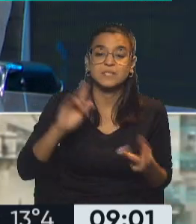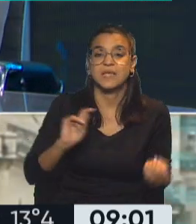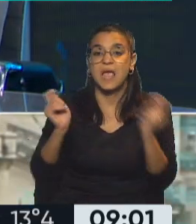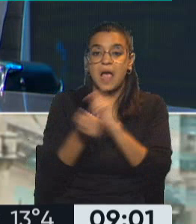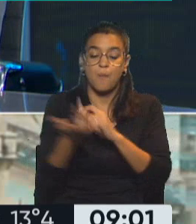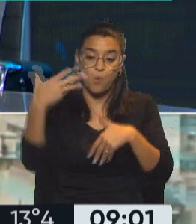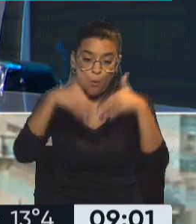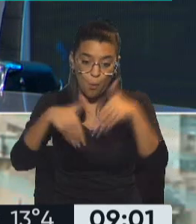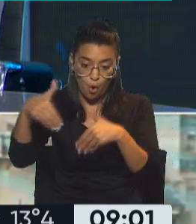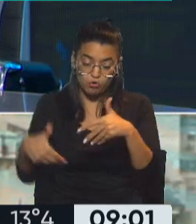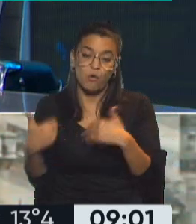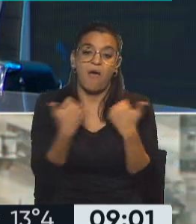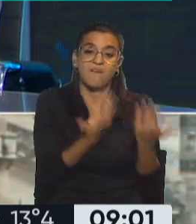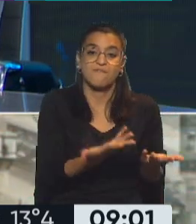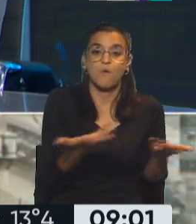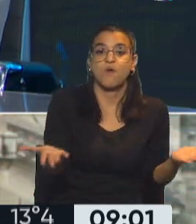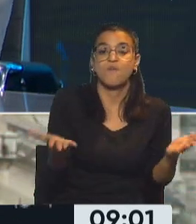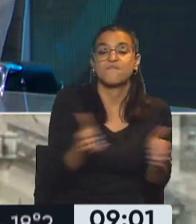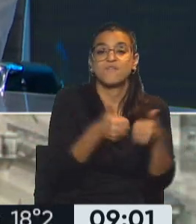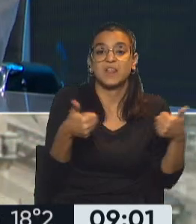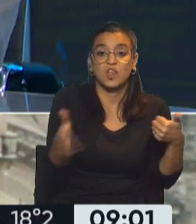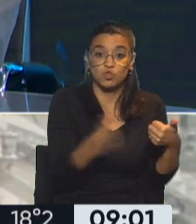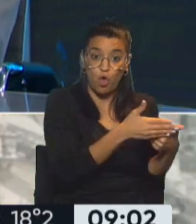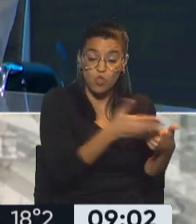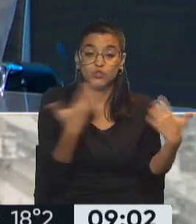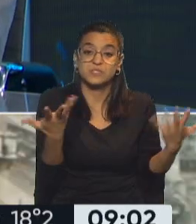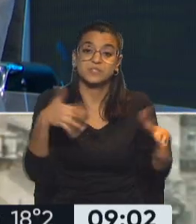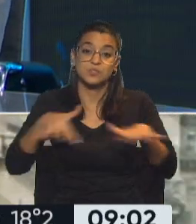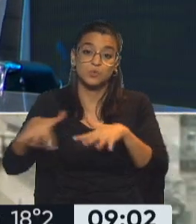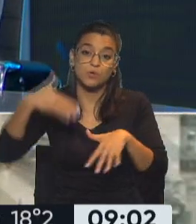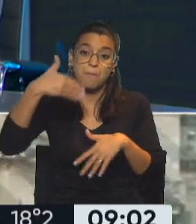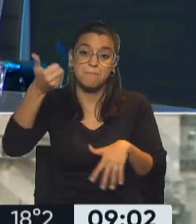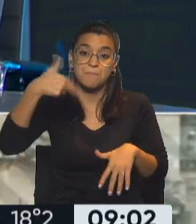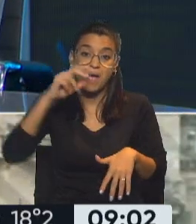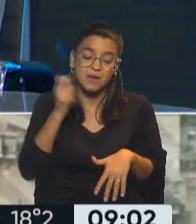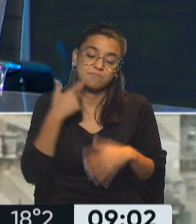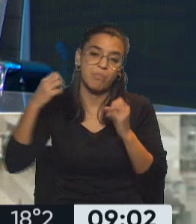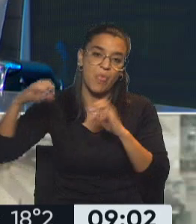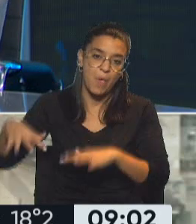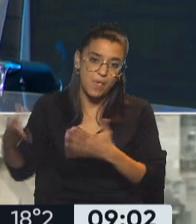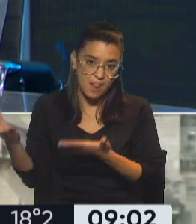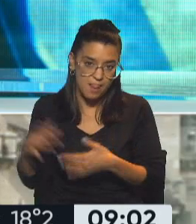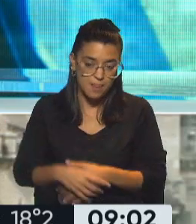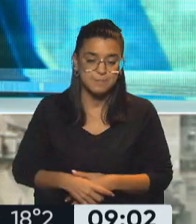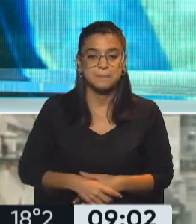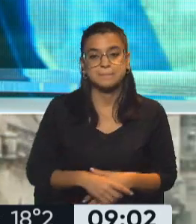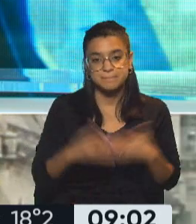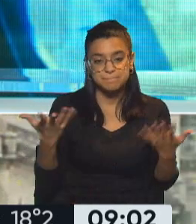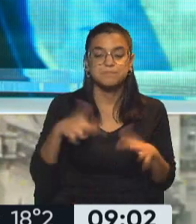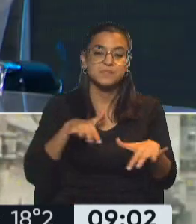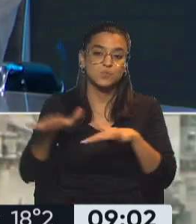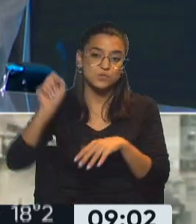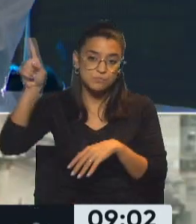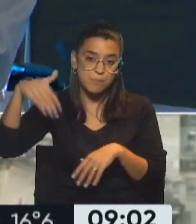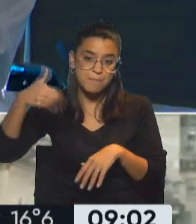voto a favor del frente de todos, indudablemente la situación de Manes se debilita. La situación de